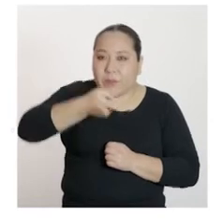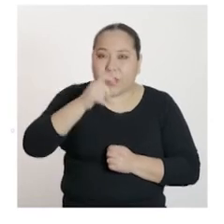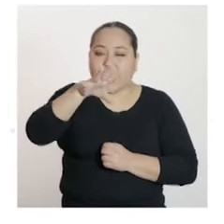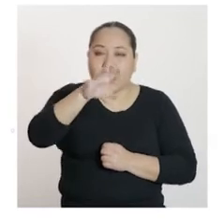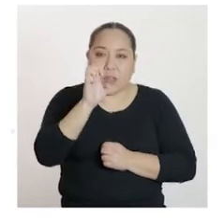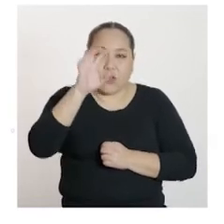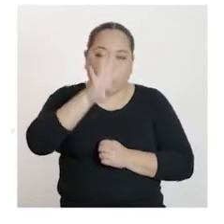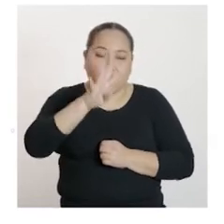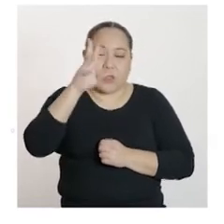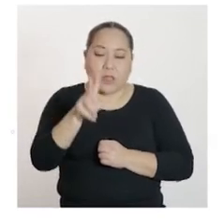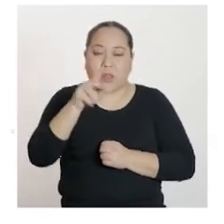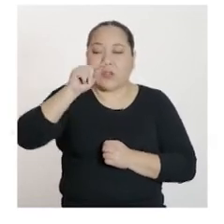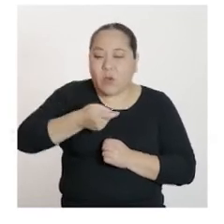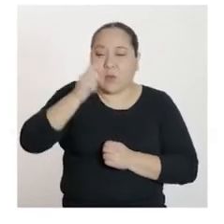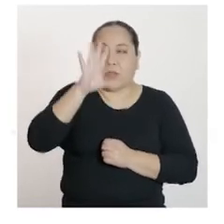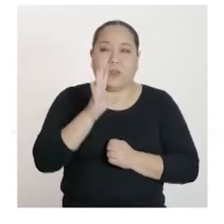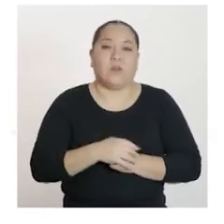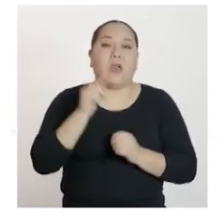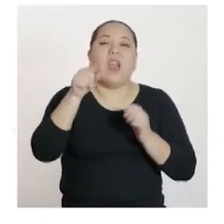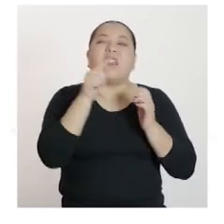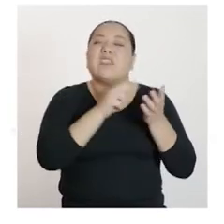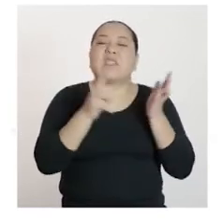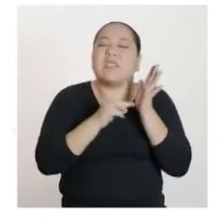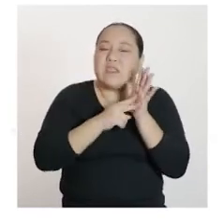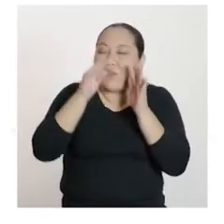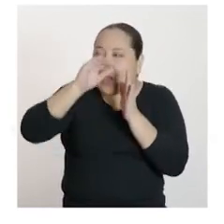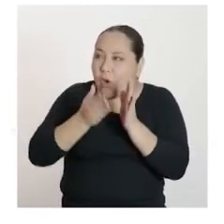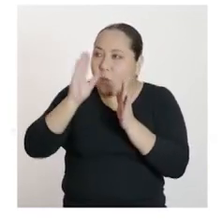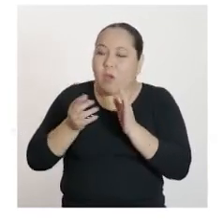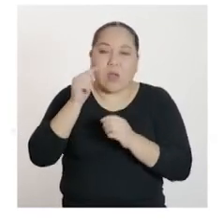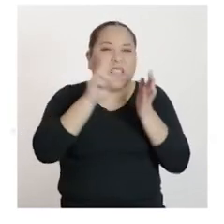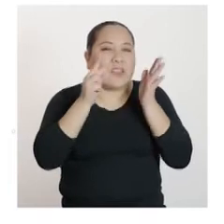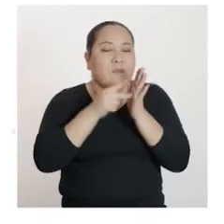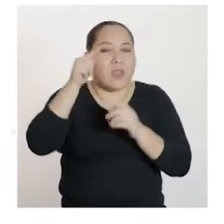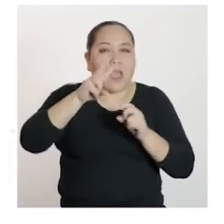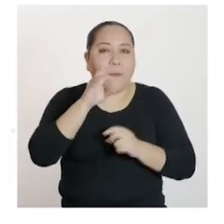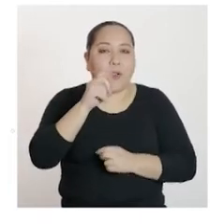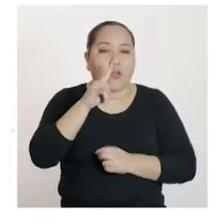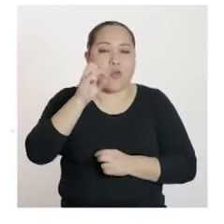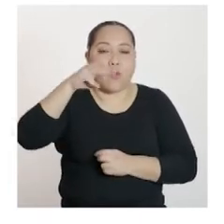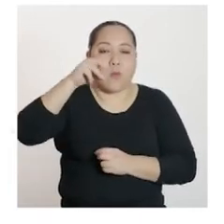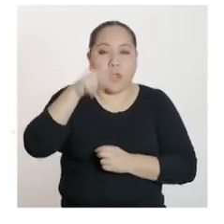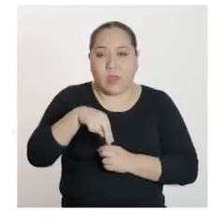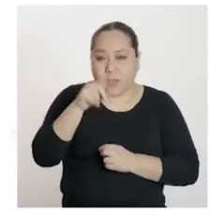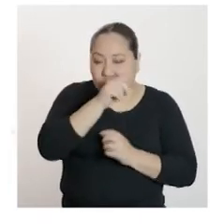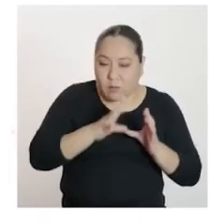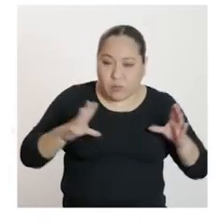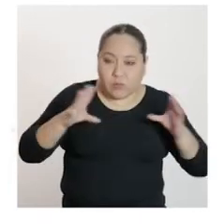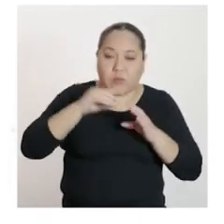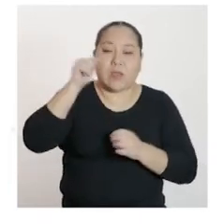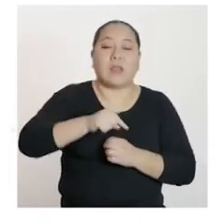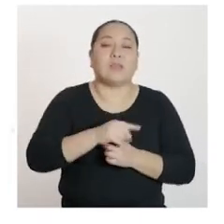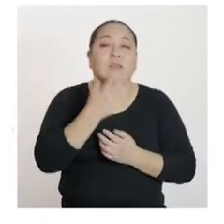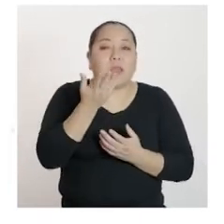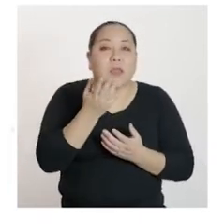,75, que indica que en ese punto el valor del volumen del molde y por consiguiente de la mezcla